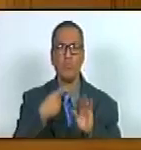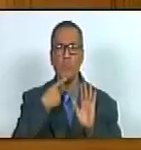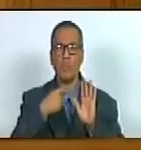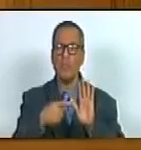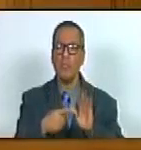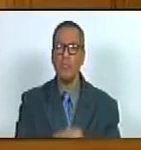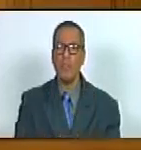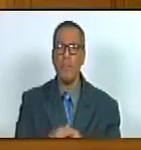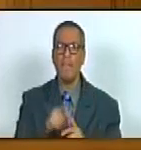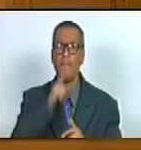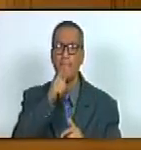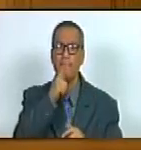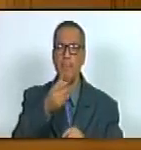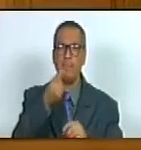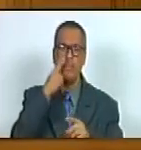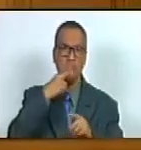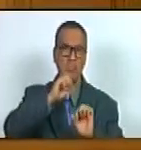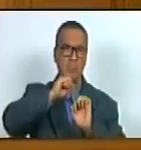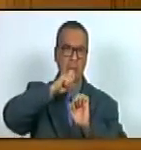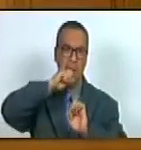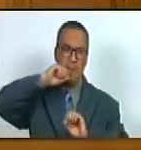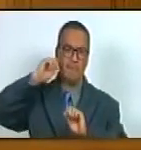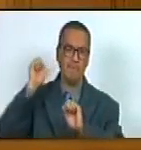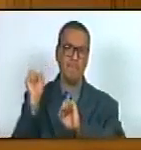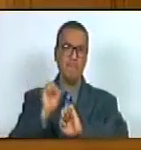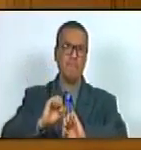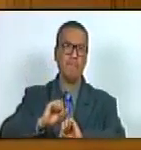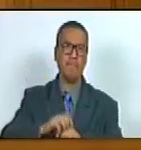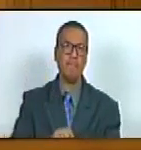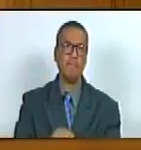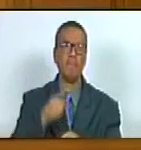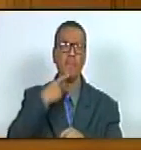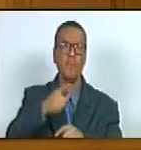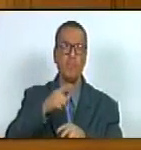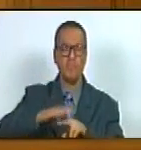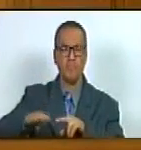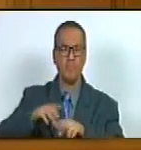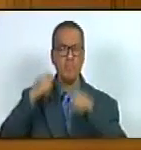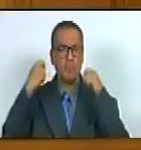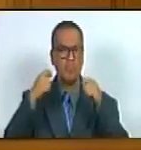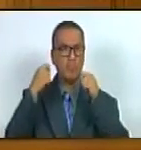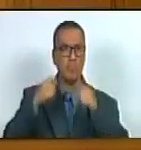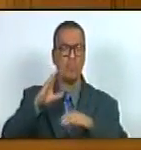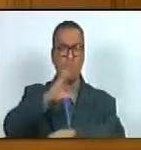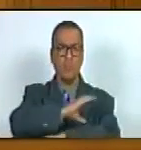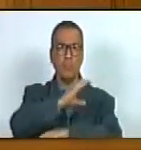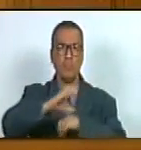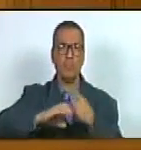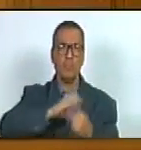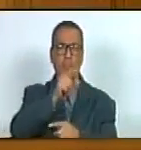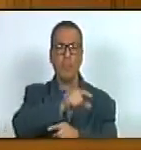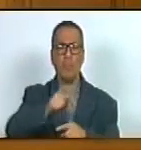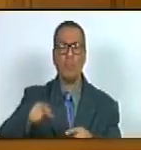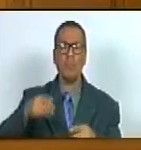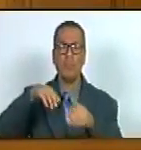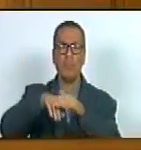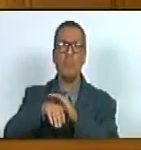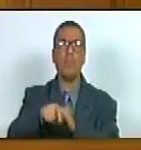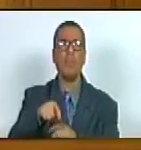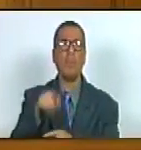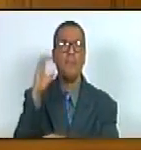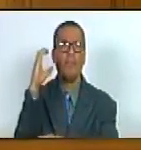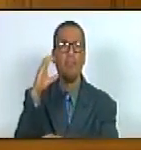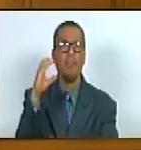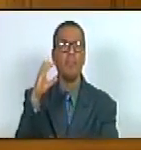y apologías al odio en contra de las manifestaciones culturales de personas dentro del espectro autista